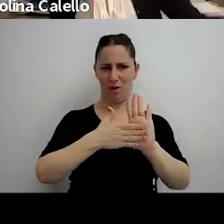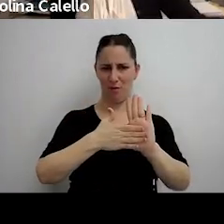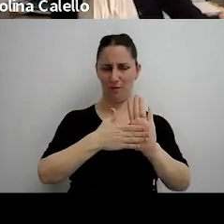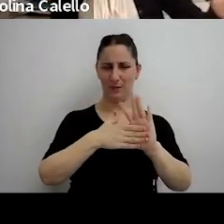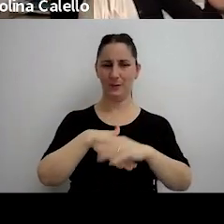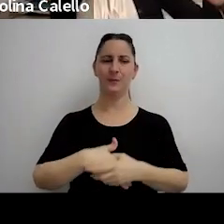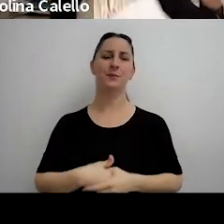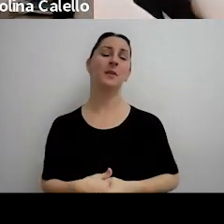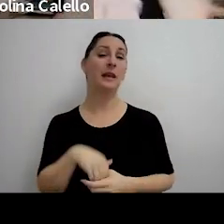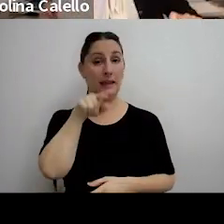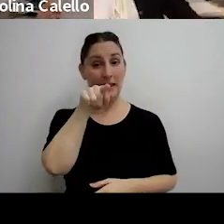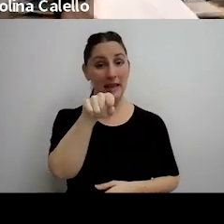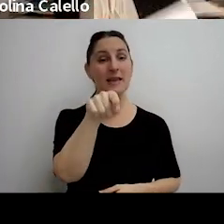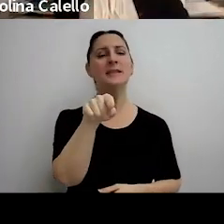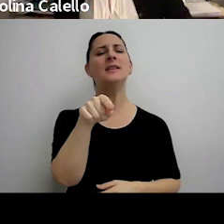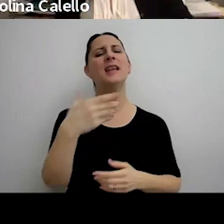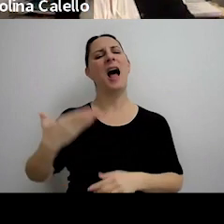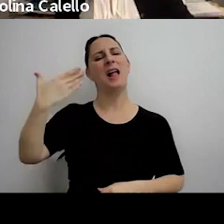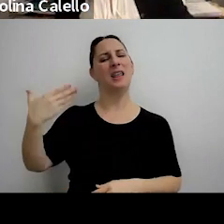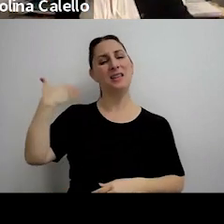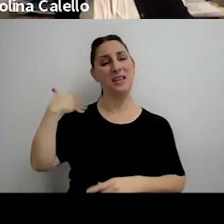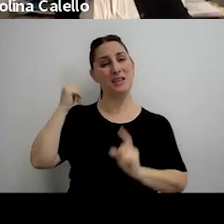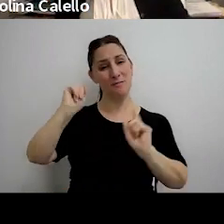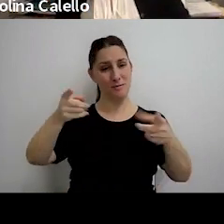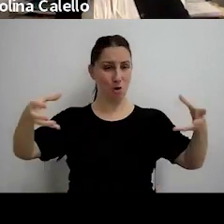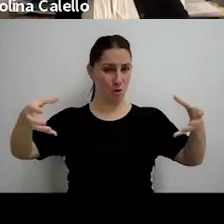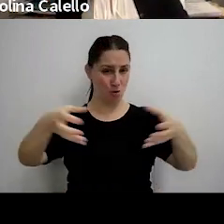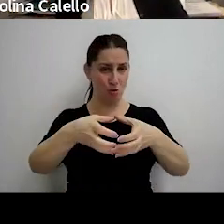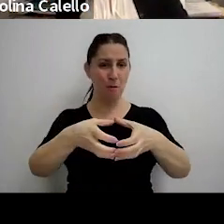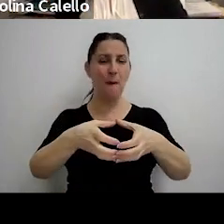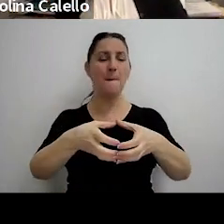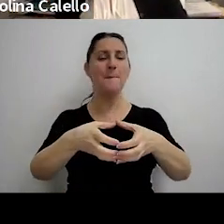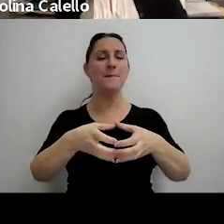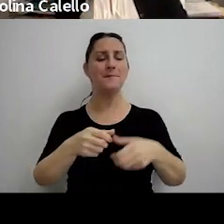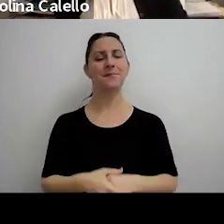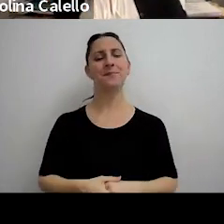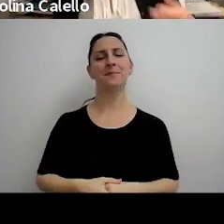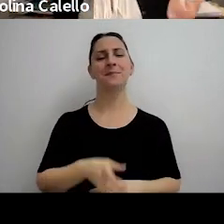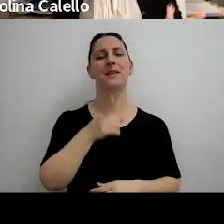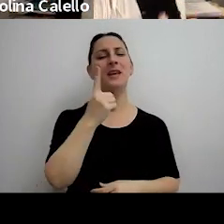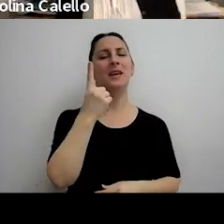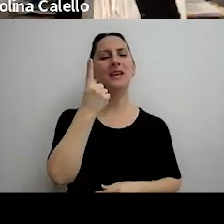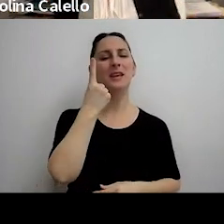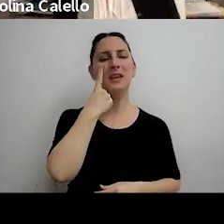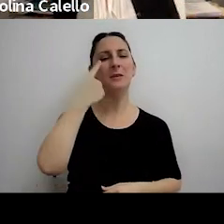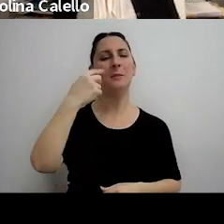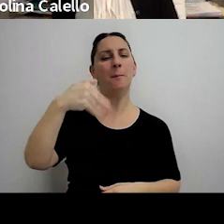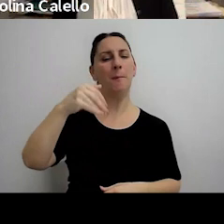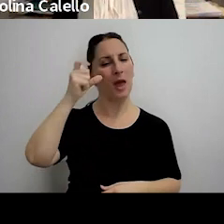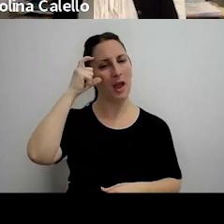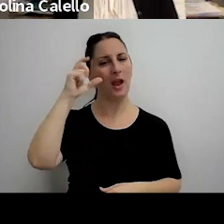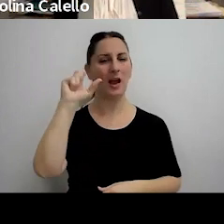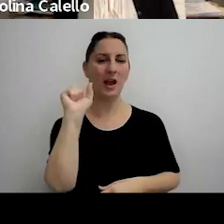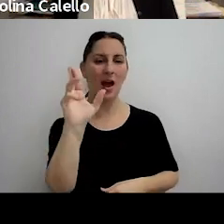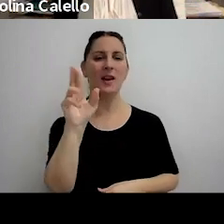bueno estos son antecedentes del mismo grupo inclusive en Invercar está esta